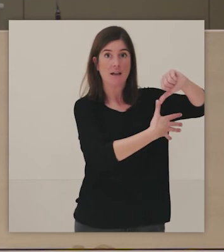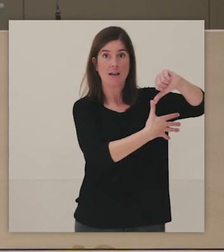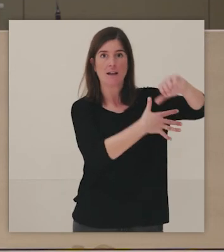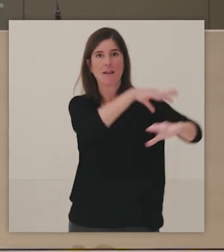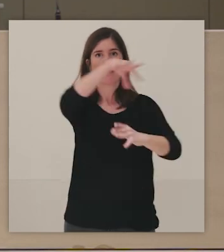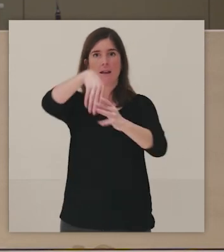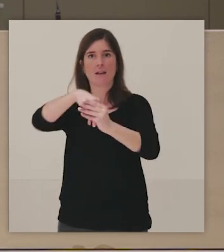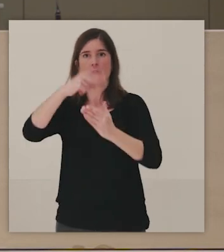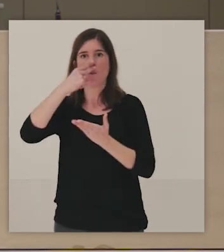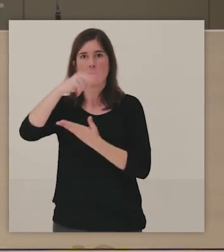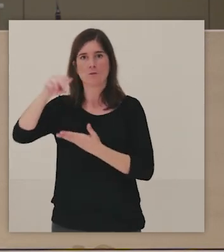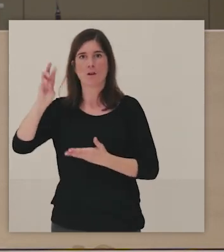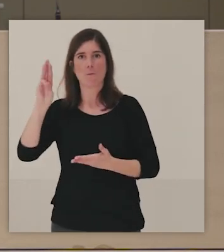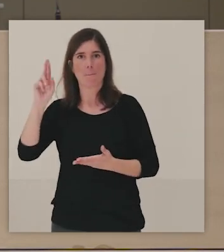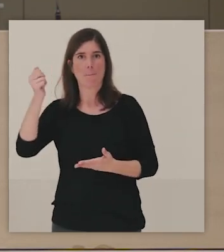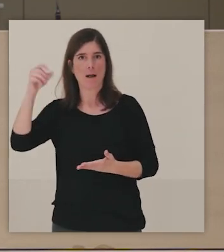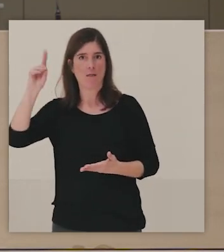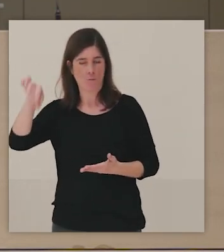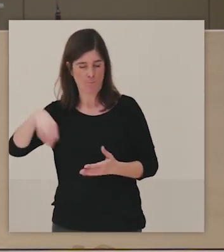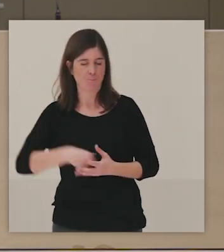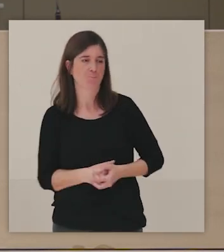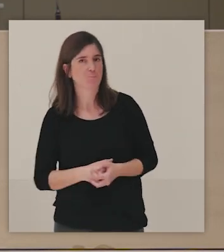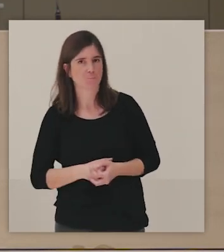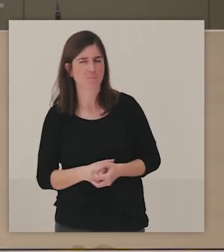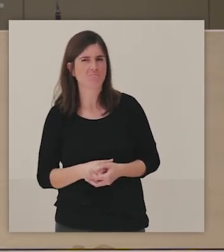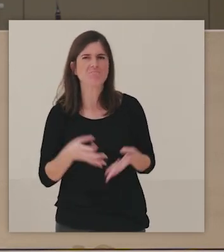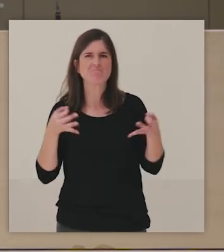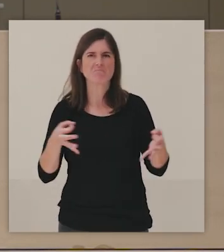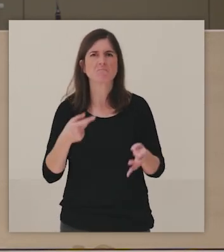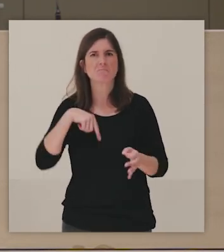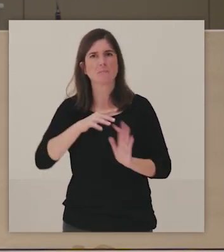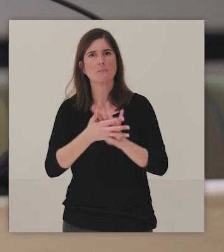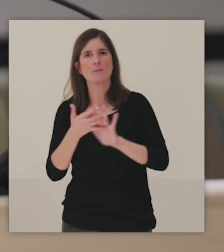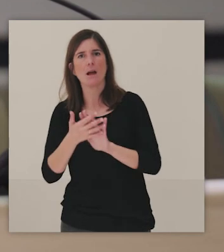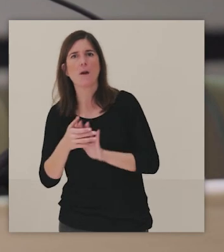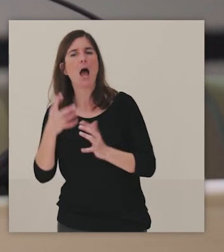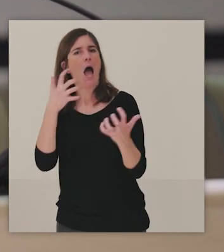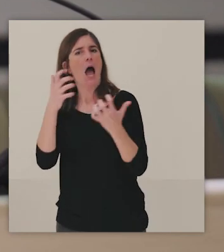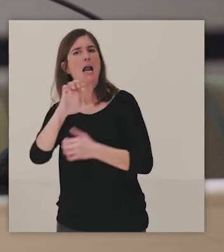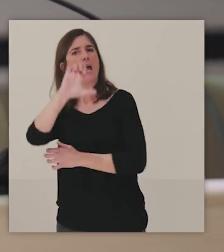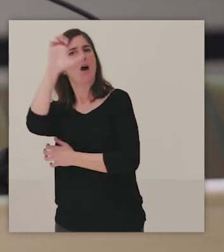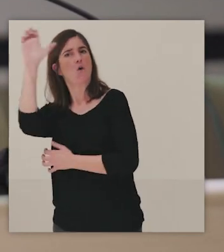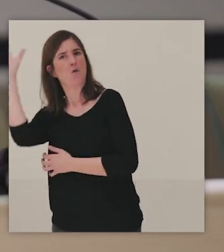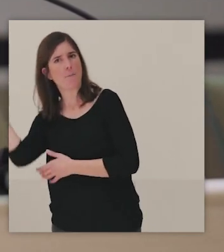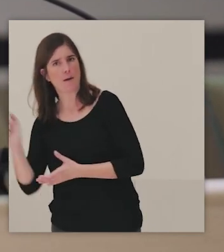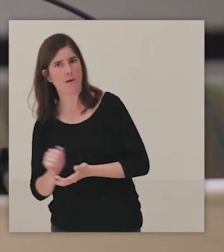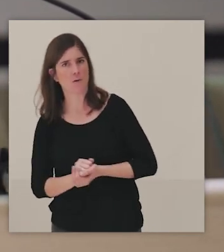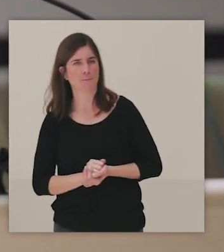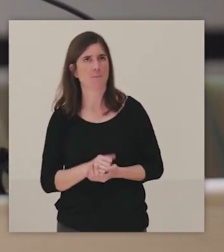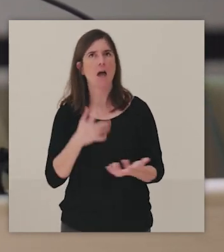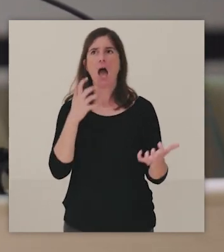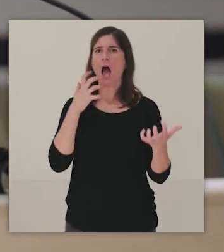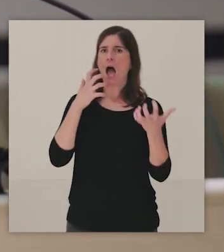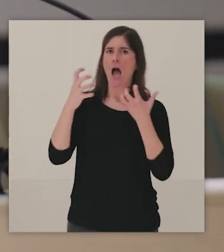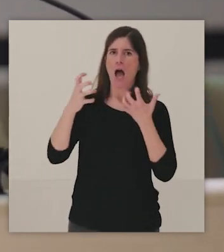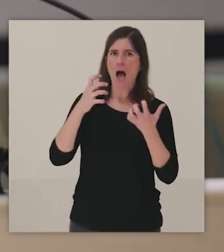esos viajes de ida y vuelta. Siempre hablamos de cuáles han sido las influencias del arte europeo, del arte occidental en el